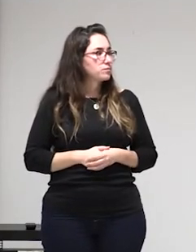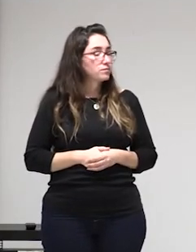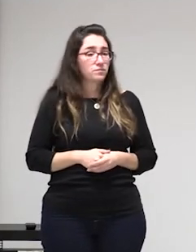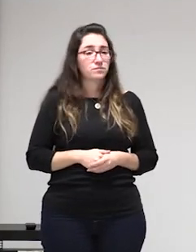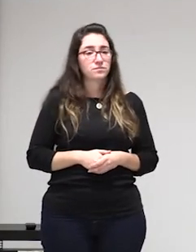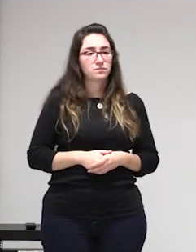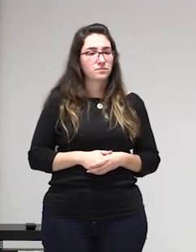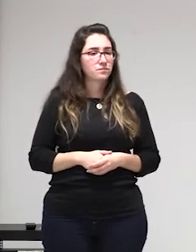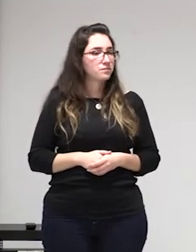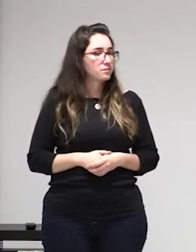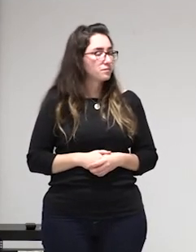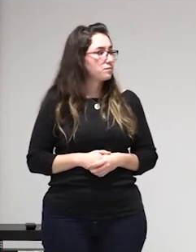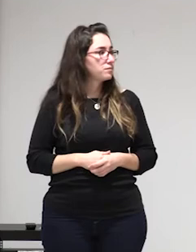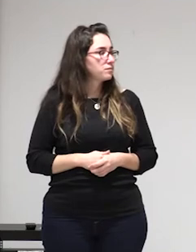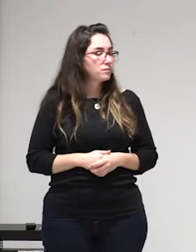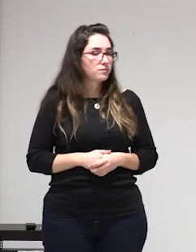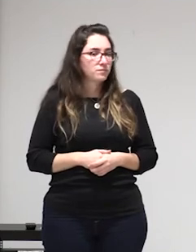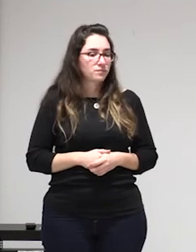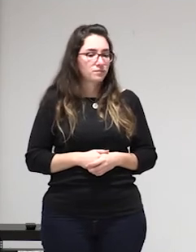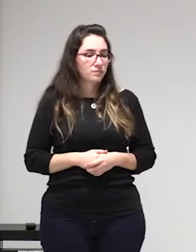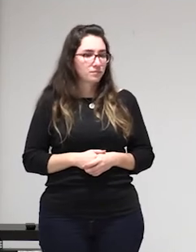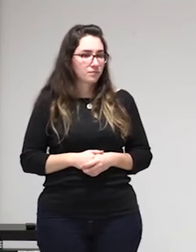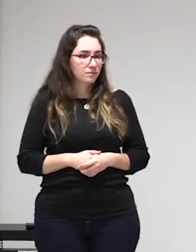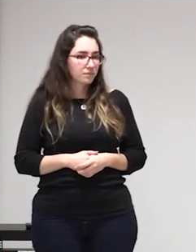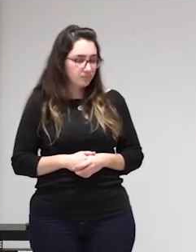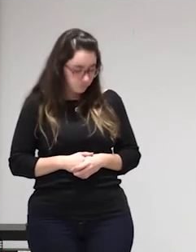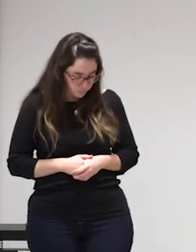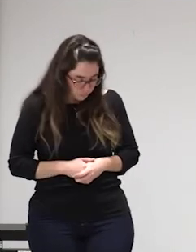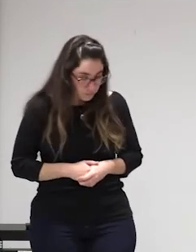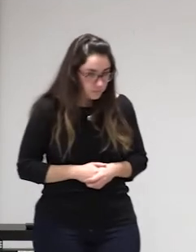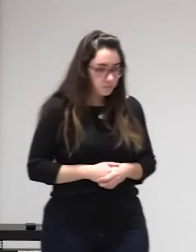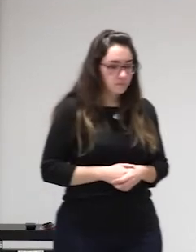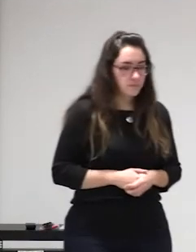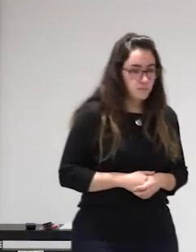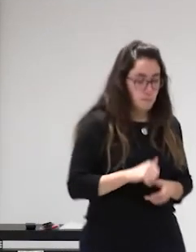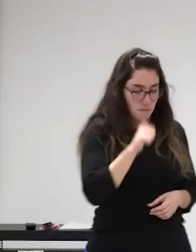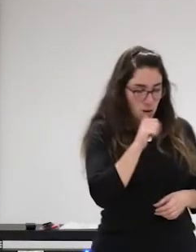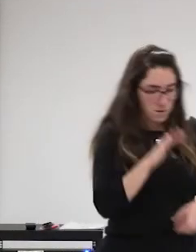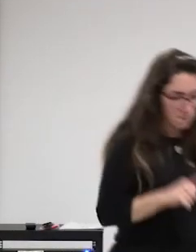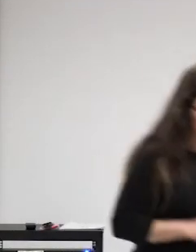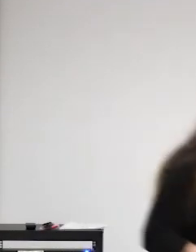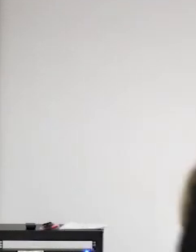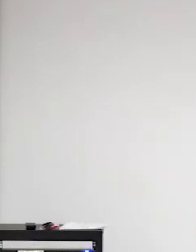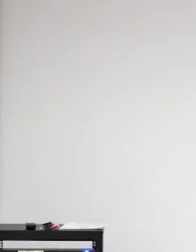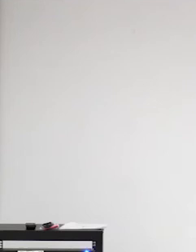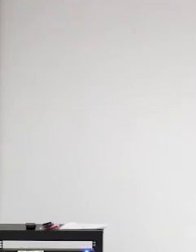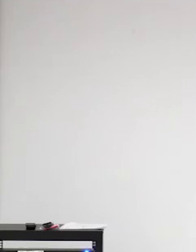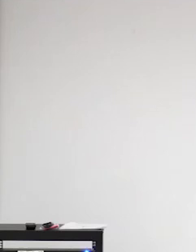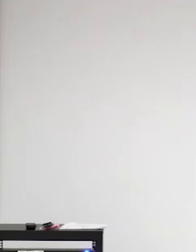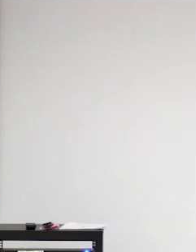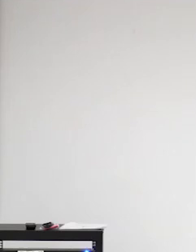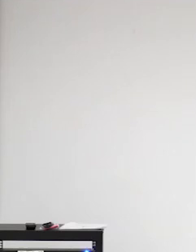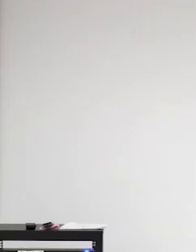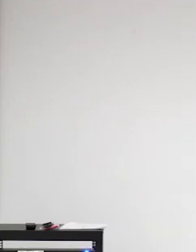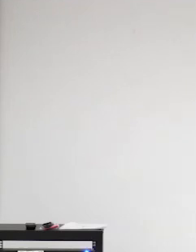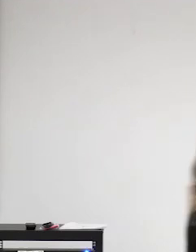cualquier abuso expuestas a leyes que criminalizan y con un estigma para toda la vida que las va a